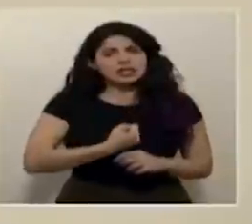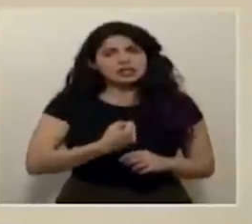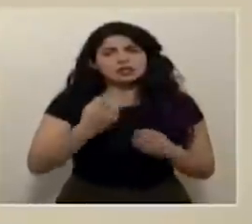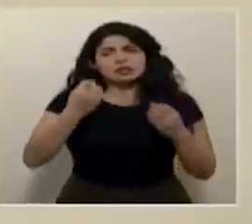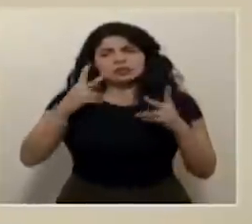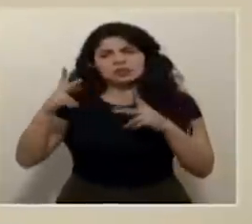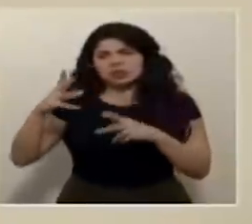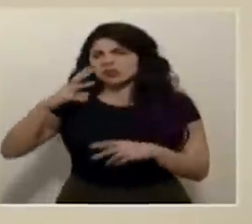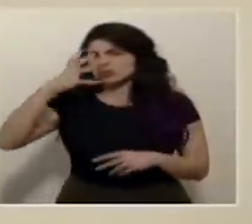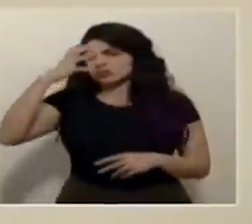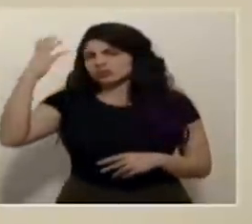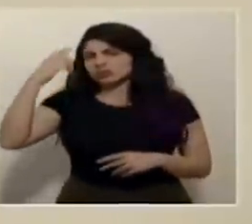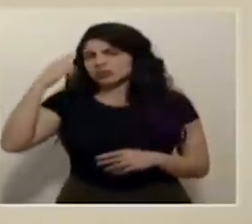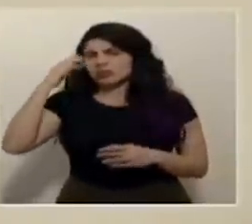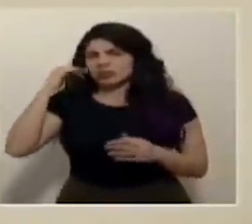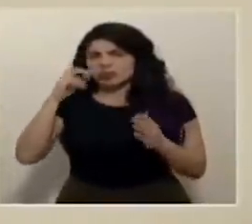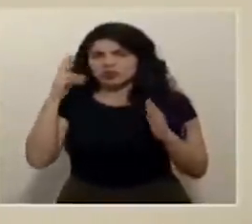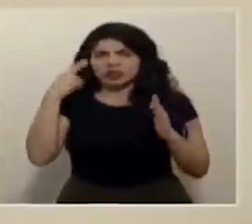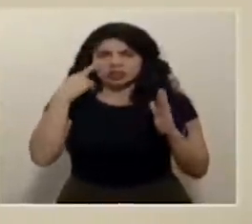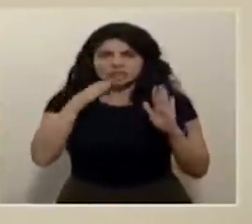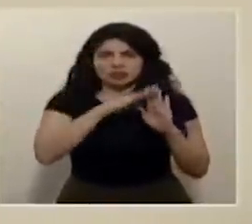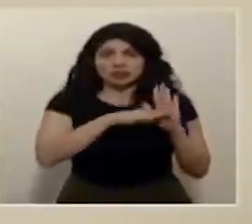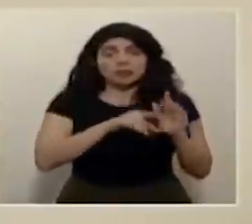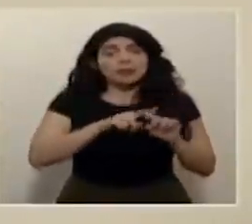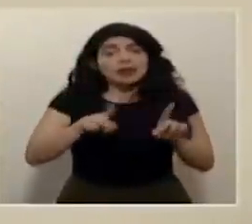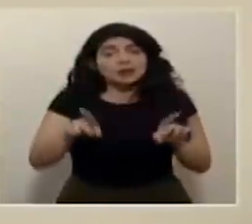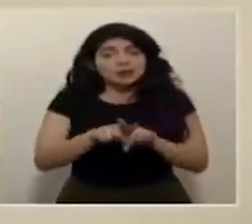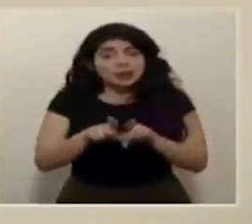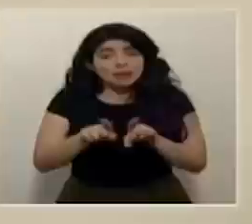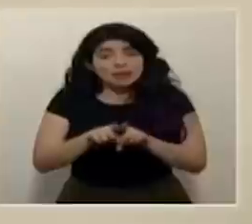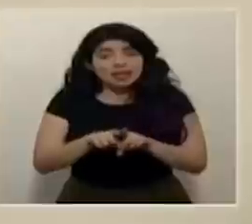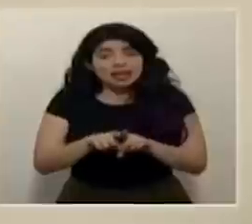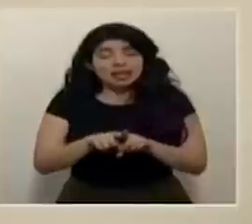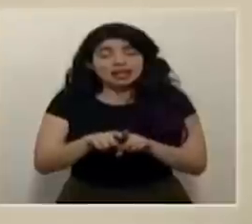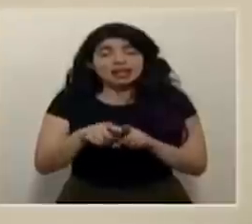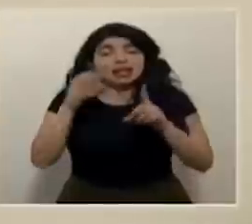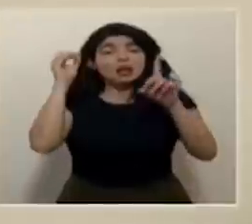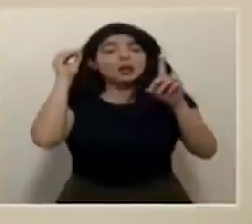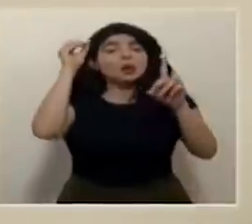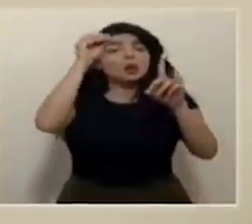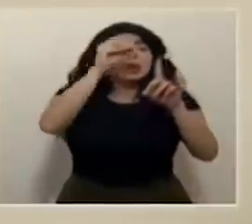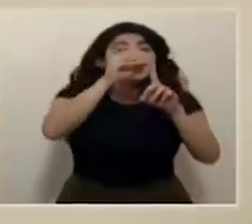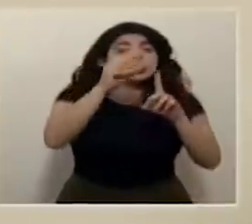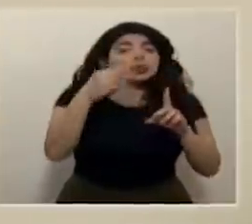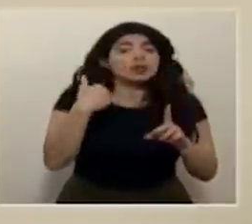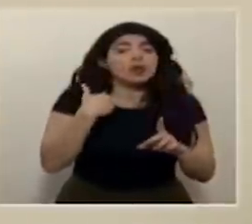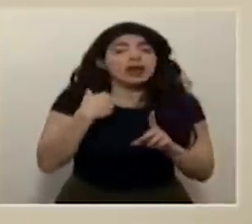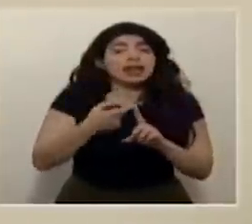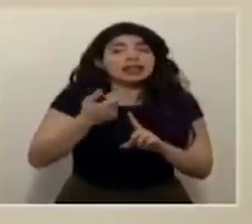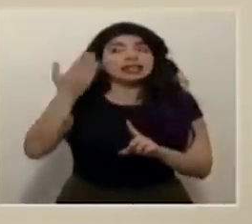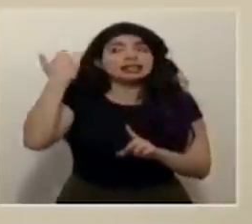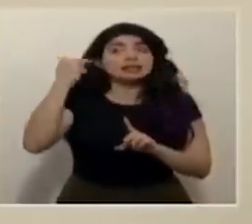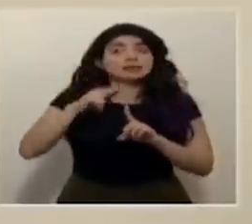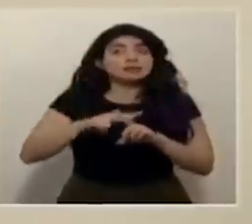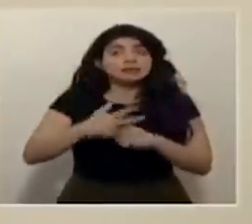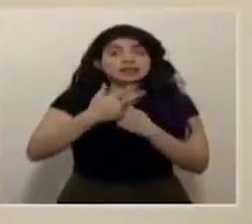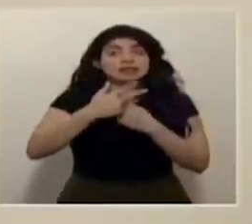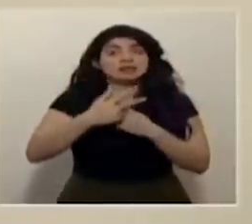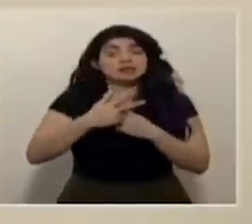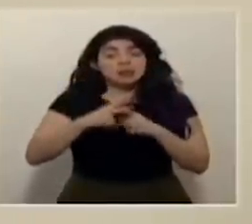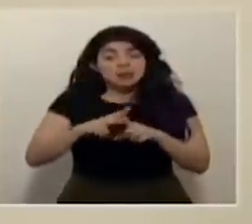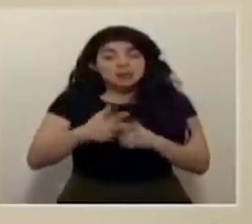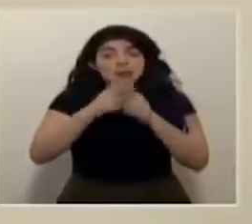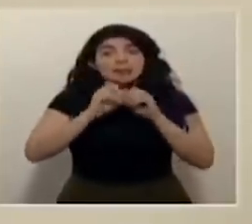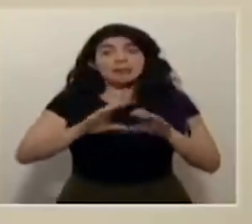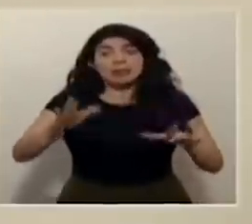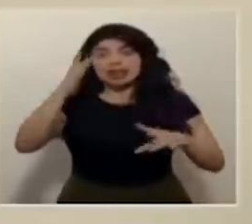disgusto para muchas personas pero también la consigna que hemos levantado desde un inicio en esta pandemia que yo sé